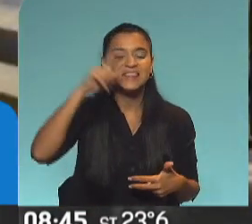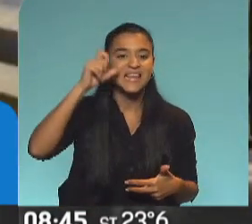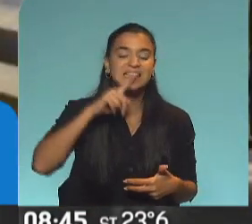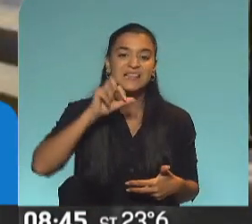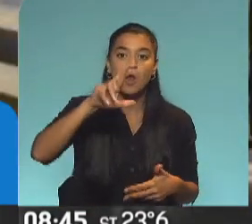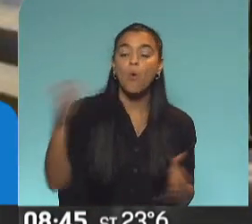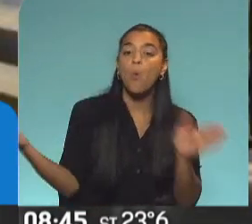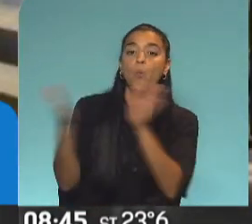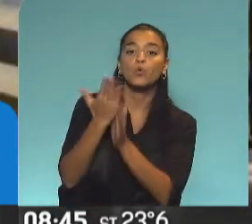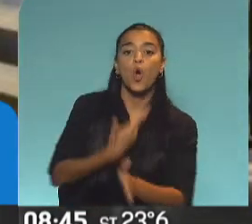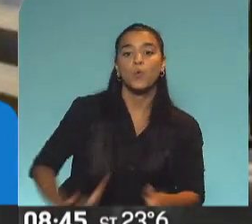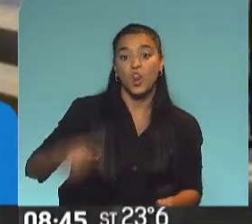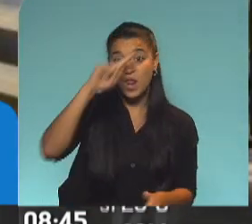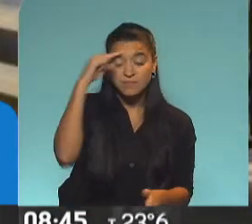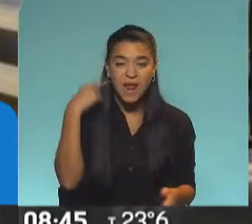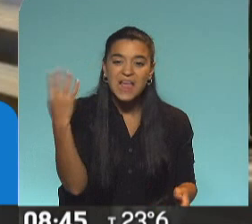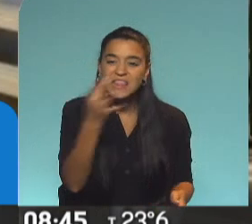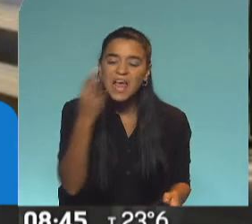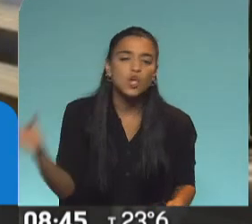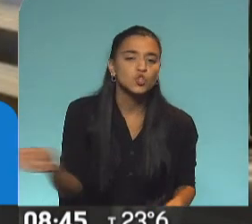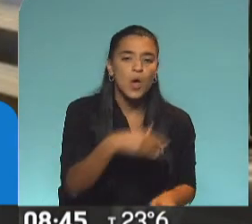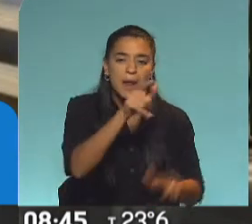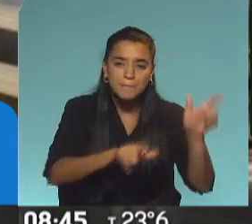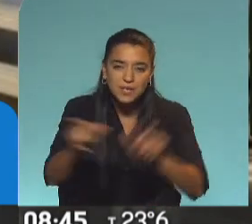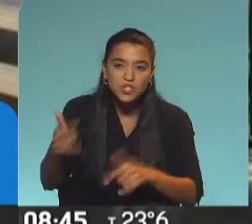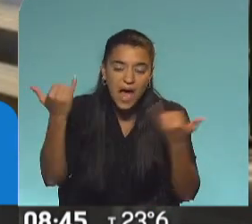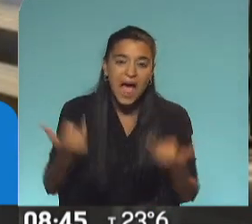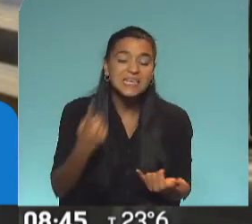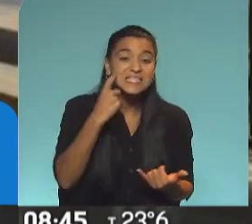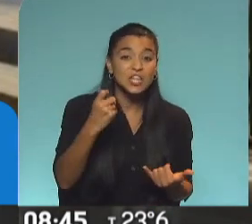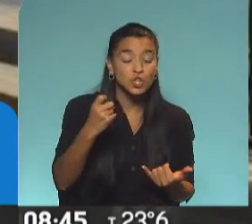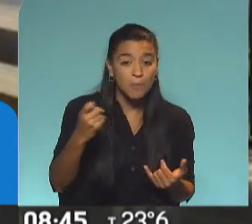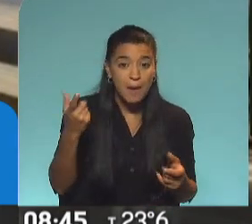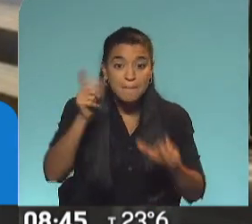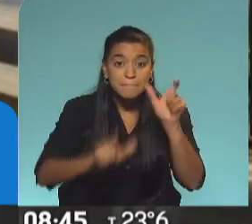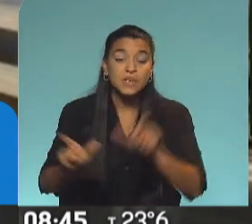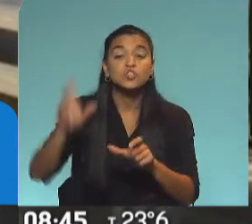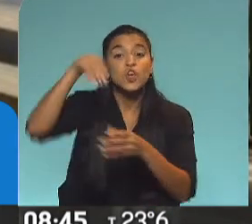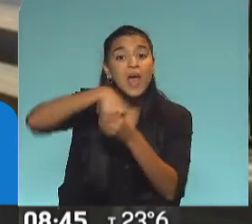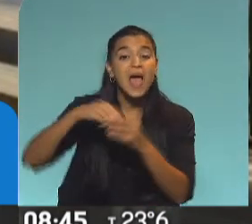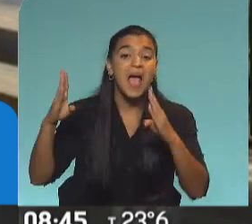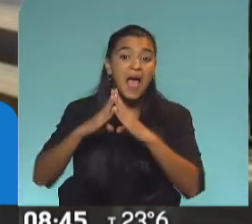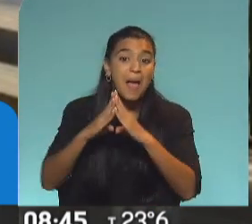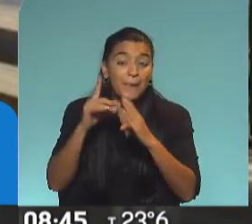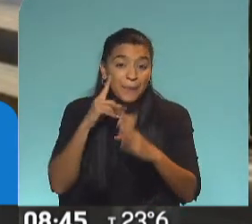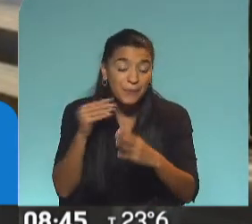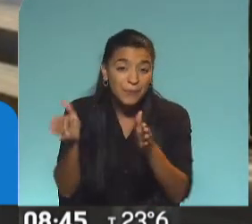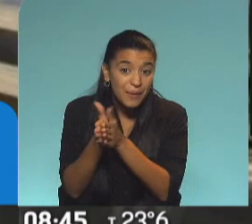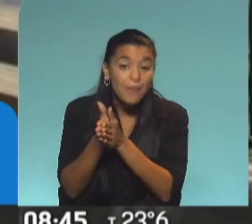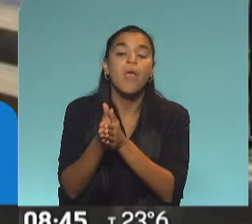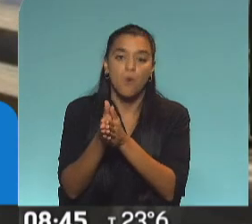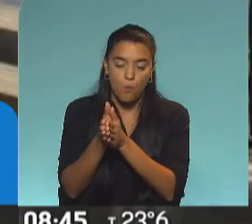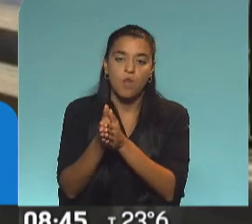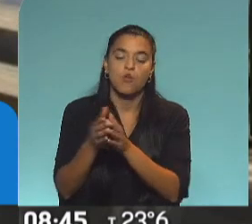Gobierno Nacional para testear a todas las personas con síntomas, a todos sus convivientes tengan o no síntomas, y a todos sus